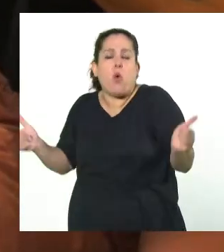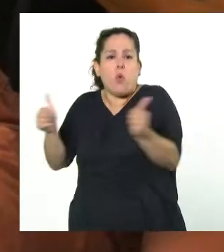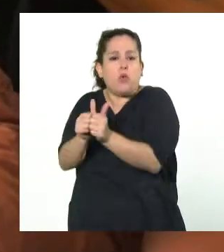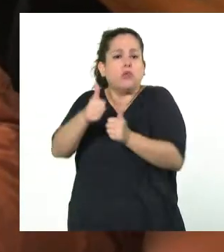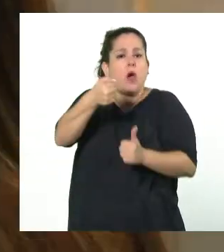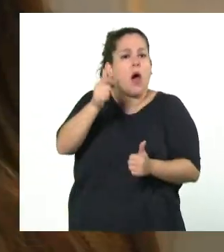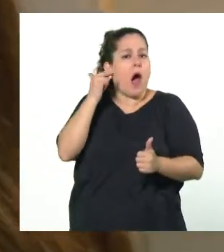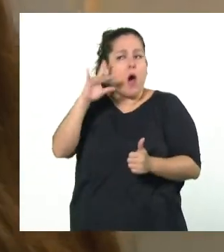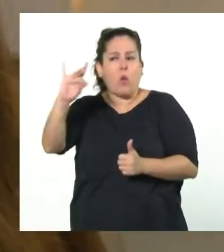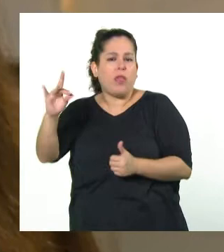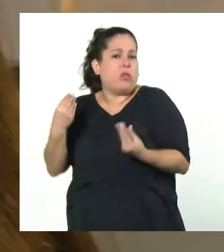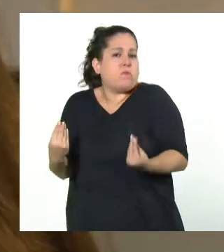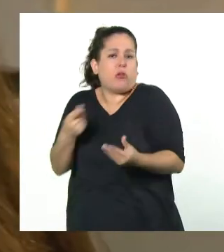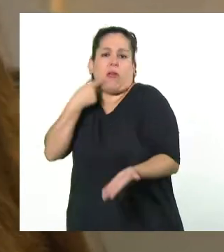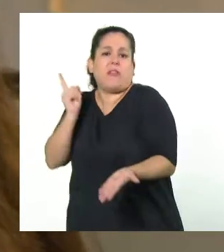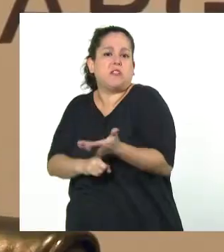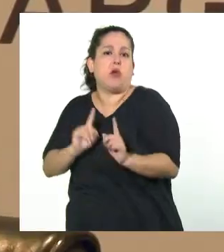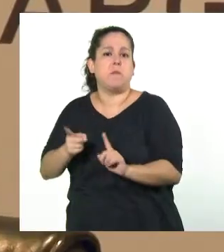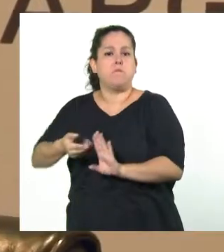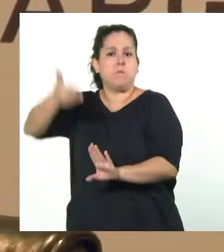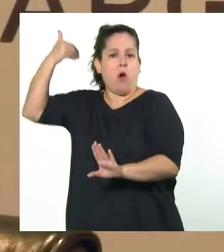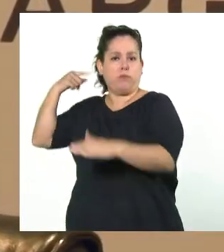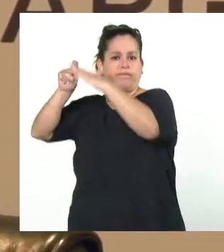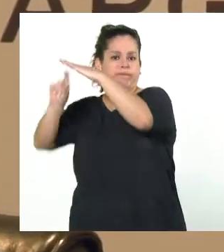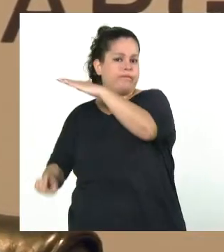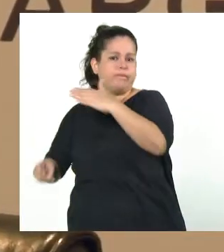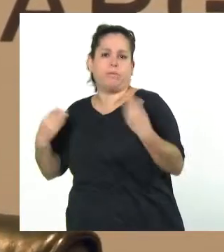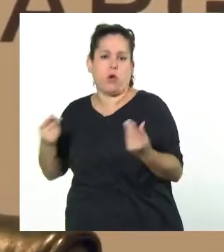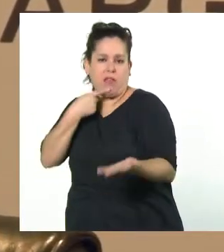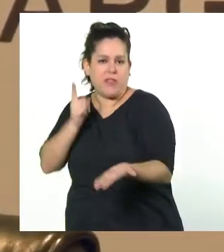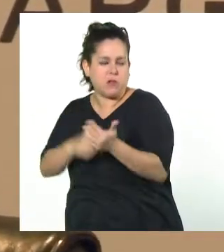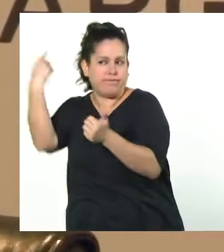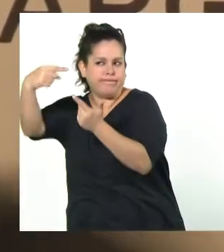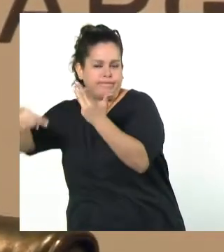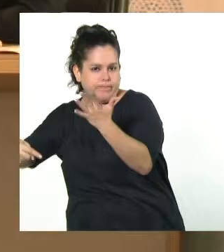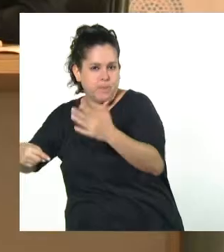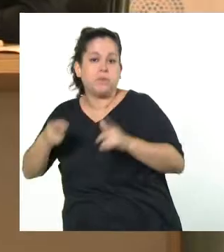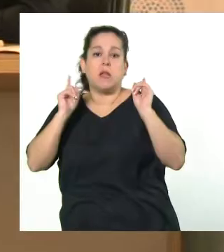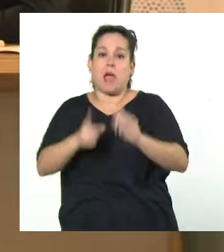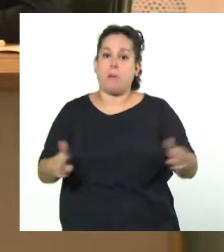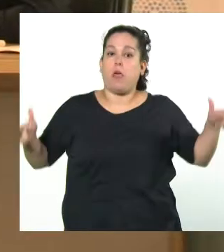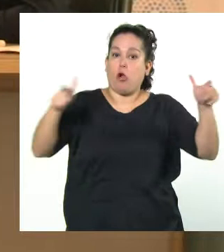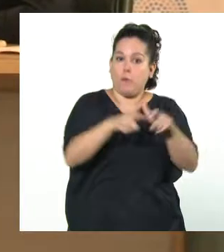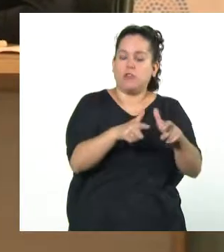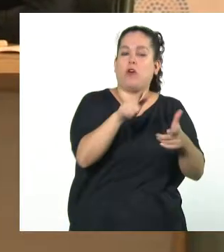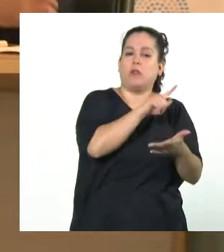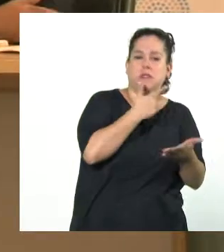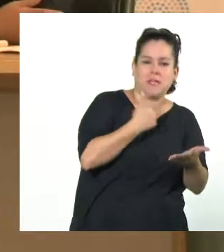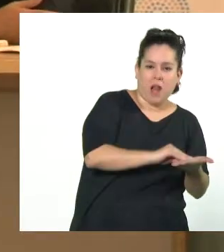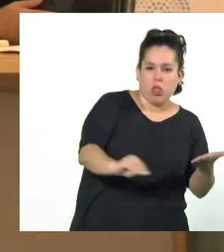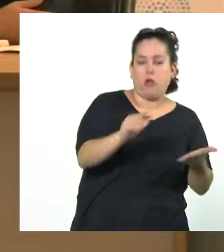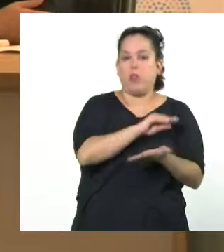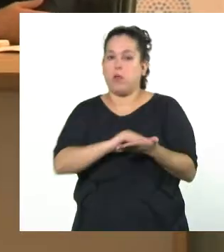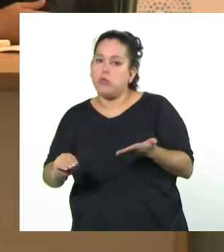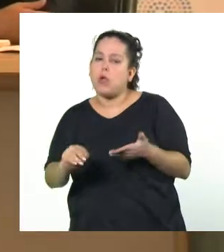el proceso de búsqueda. En la segunda parte de la reunión, los diputados y senadores integrantes de la bicameral realizaron una